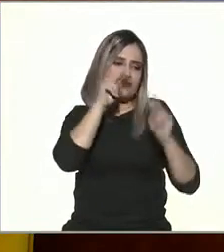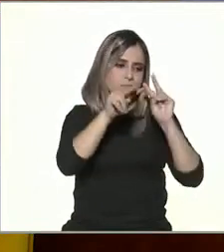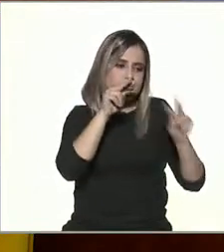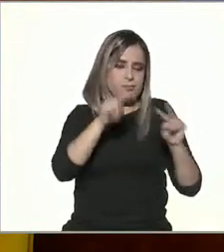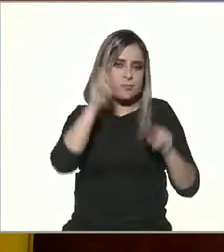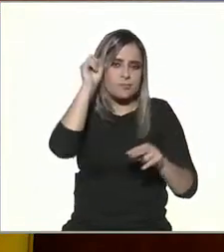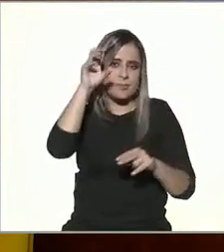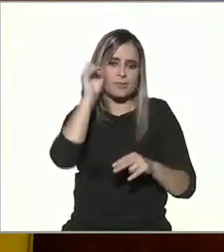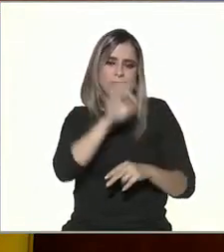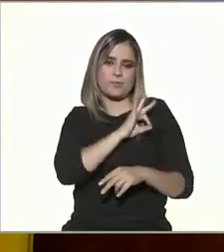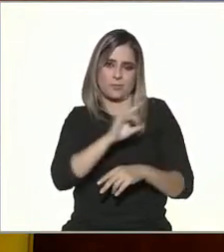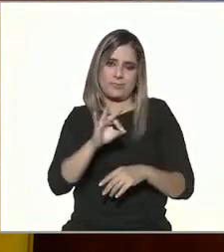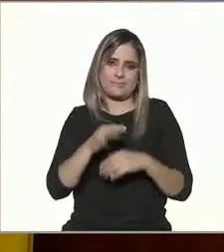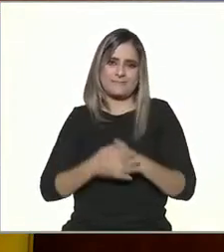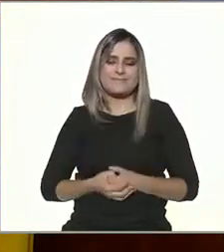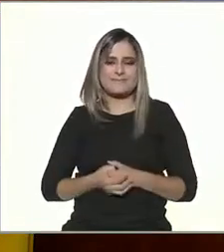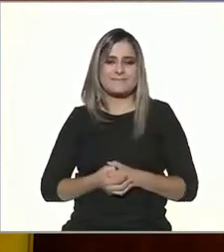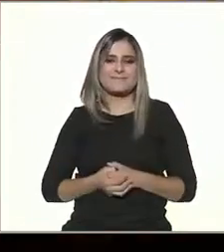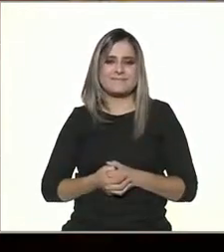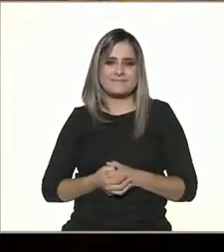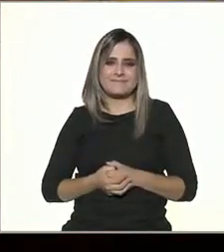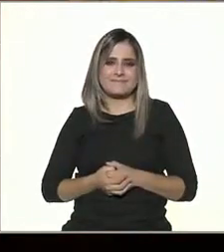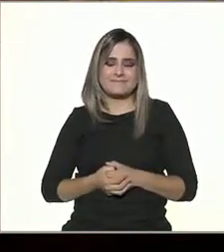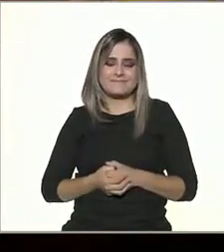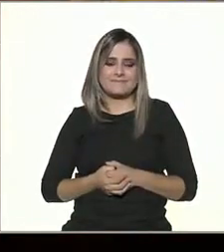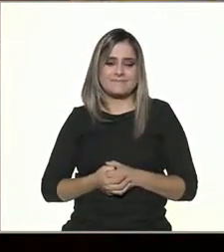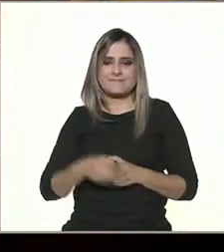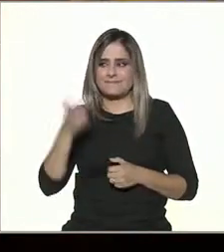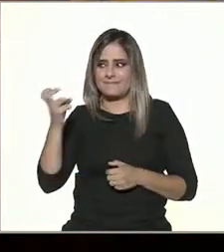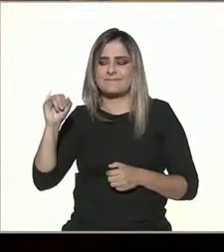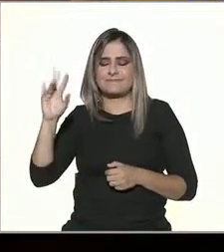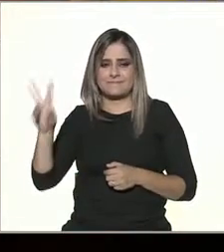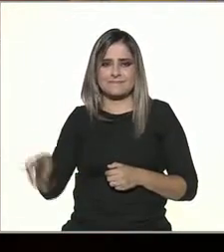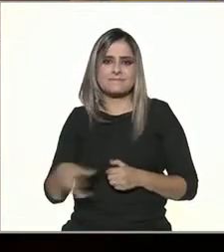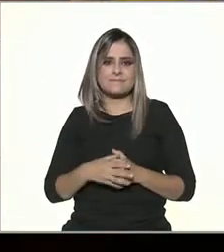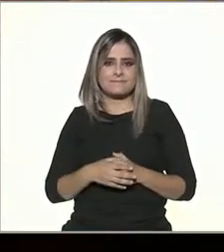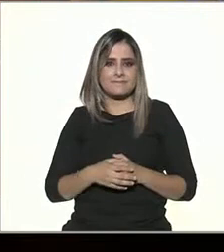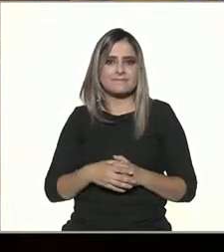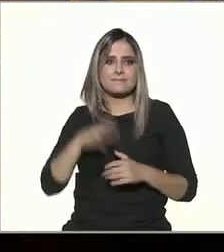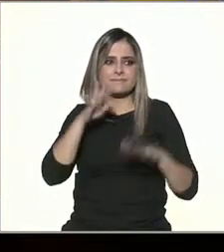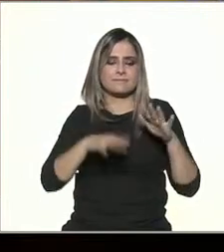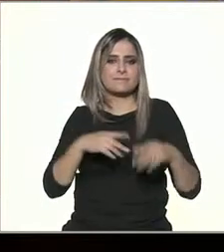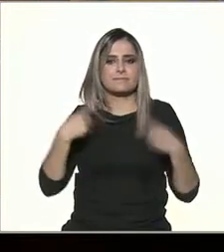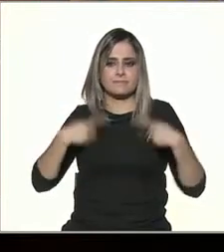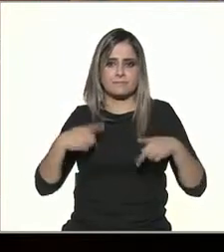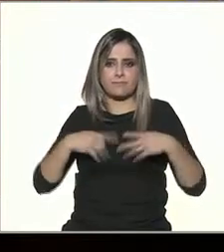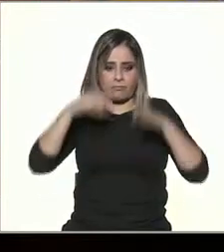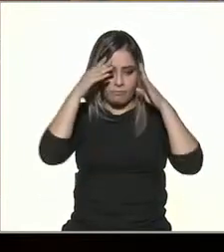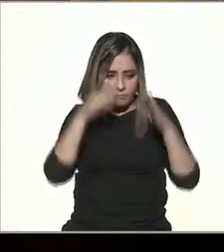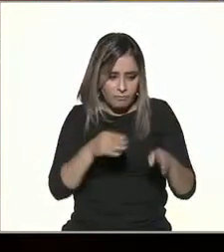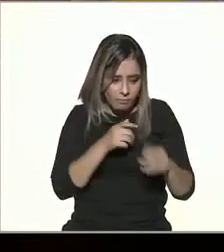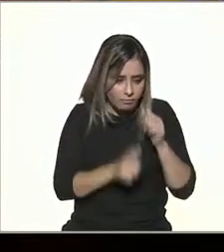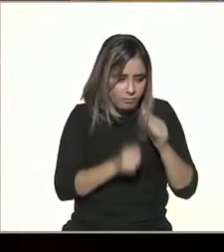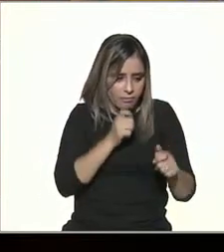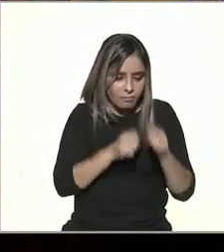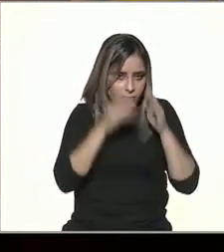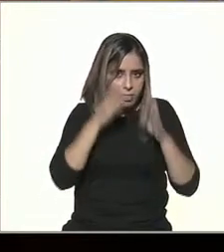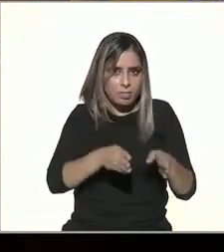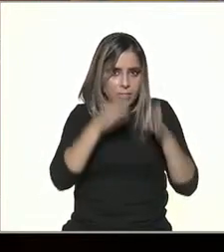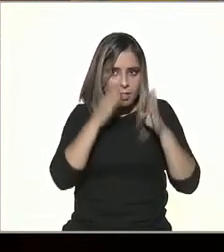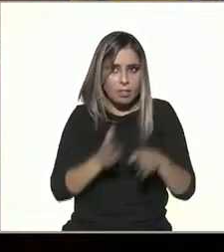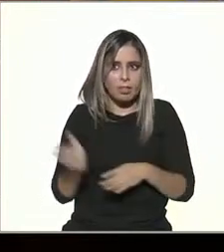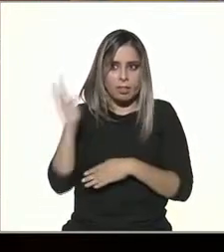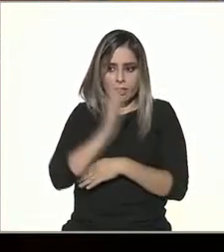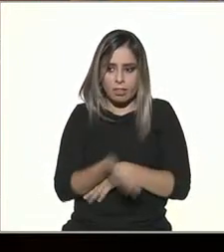contenido. no hay quien se la pasa pues en el mundo virtual evidentemente las